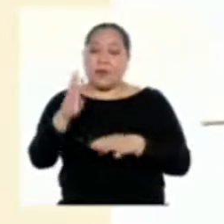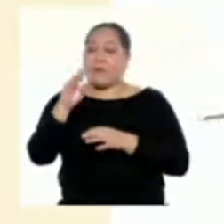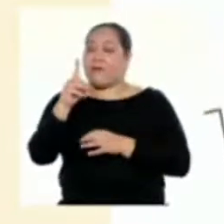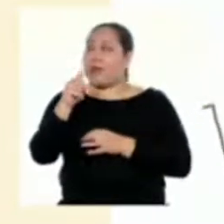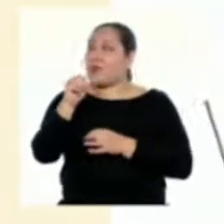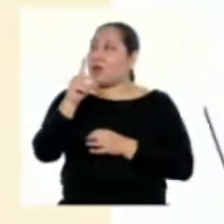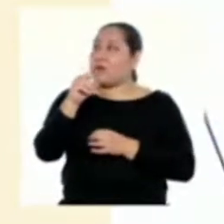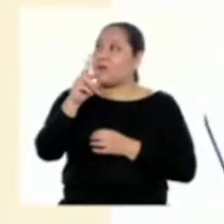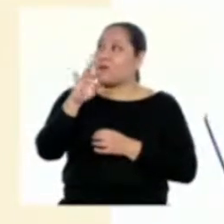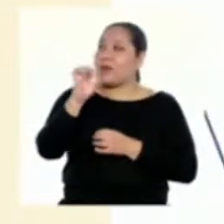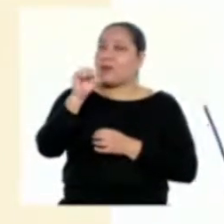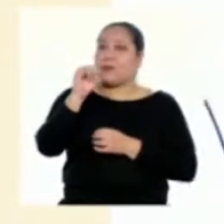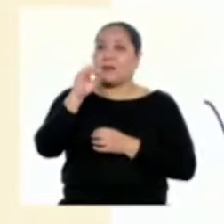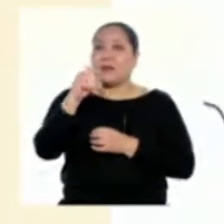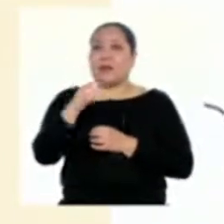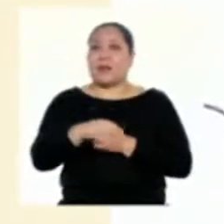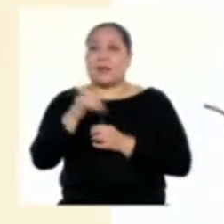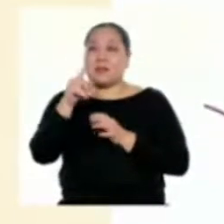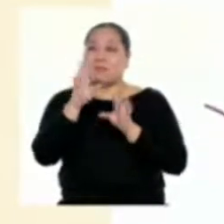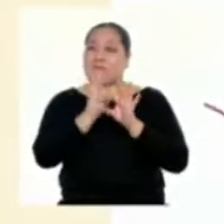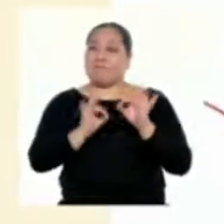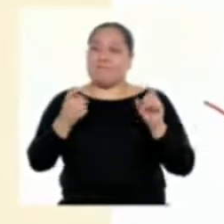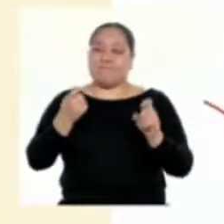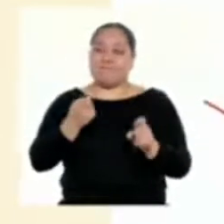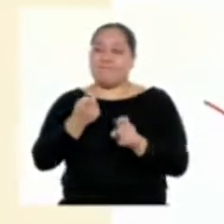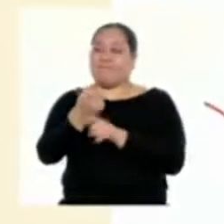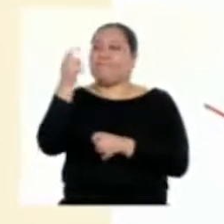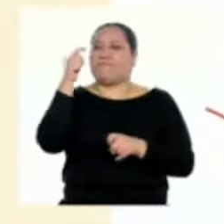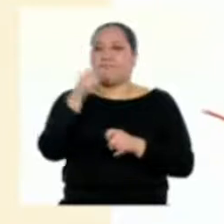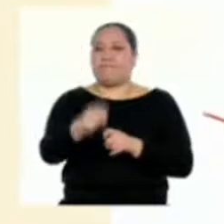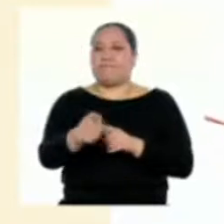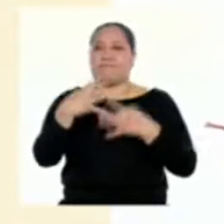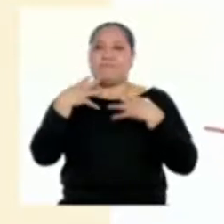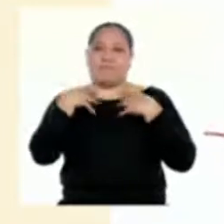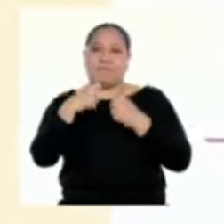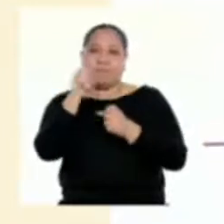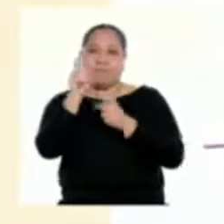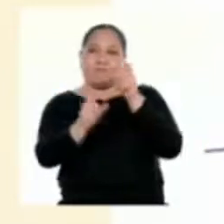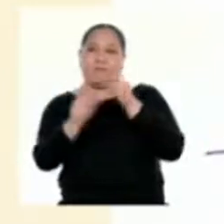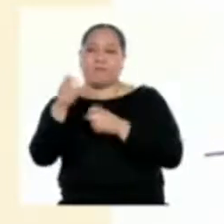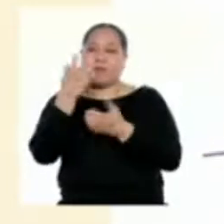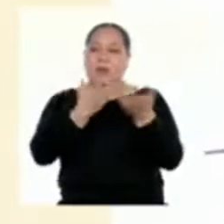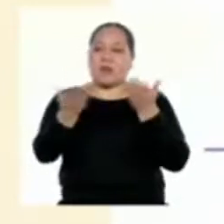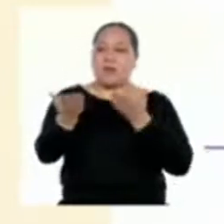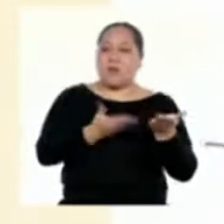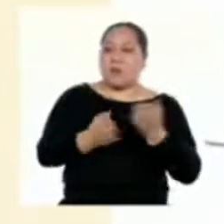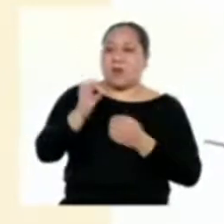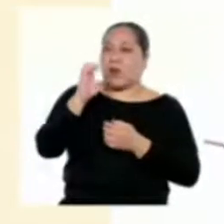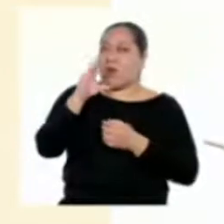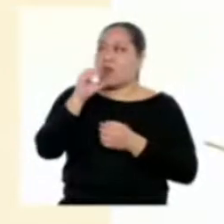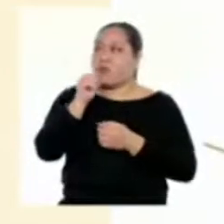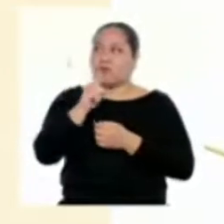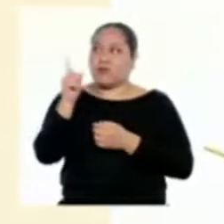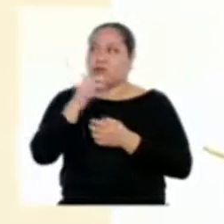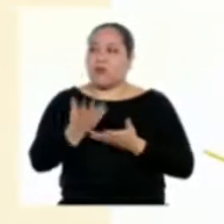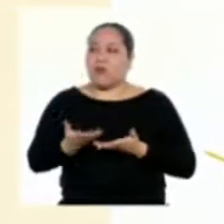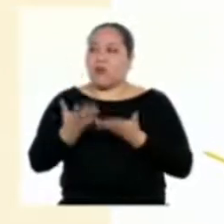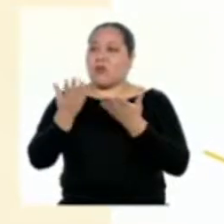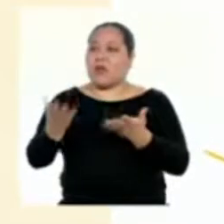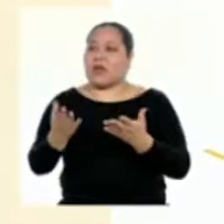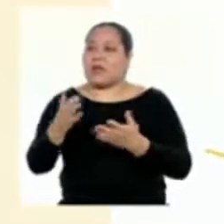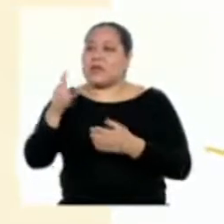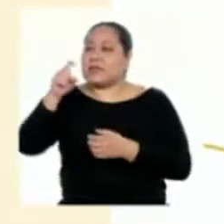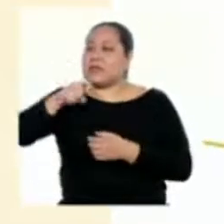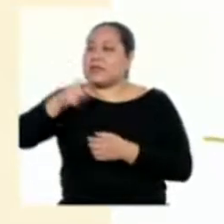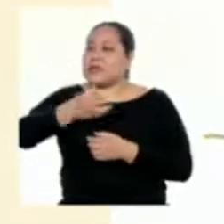ejercer un importante efecto directo en la salud humana si los servicios de los ecosistemas ya no alcanzan a satisfacer las necesidades